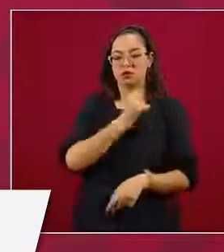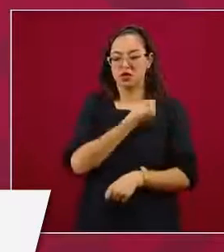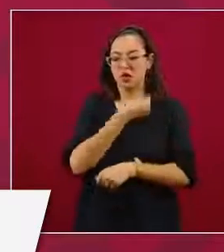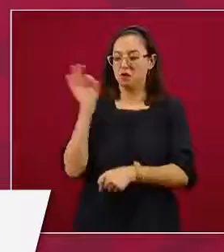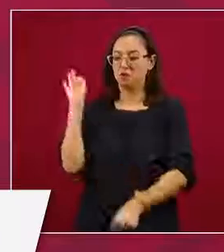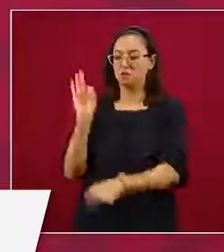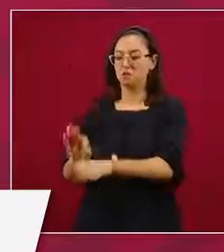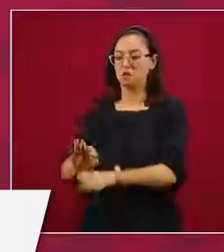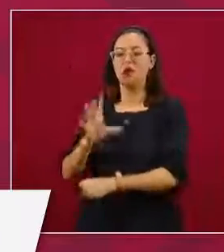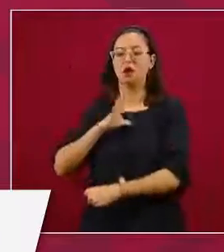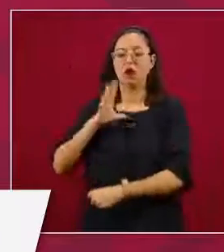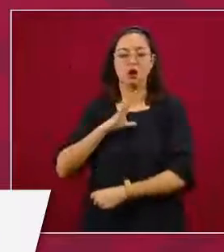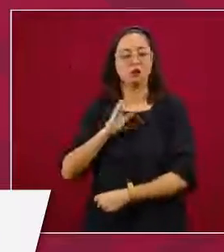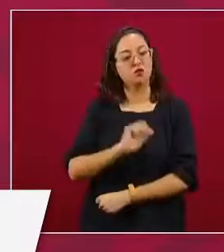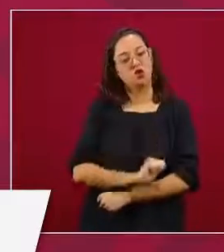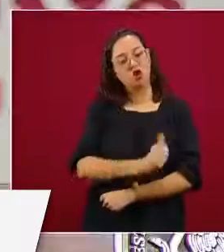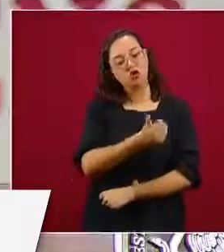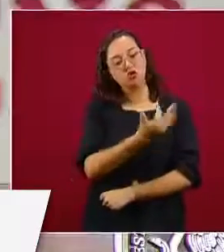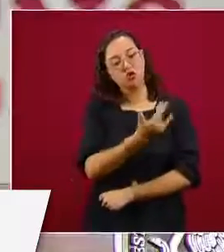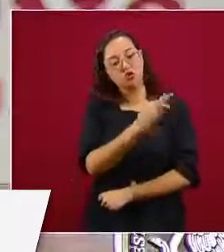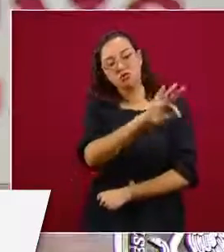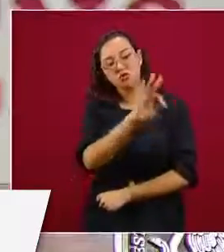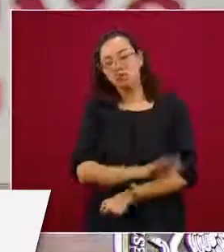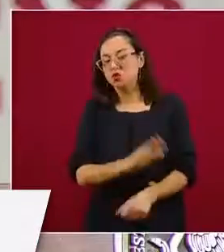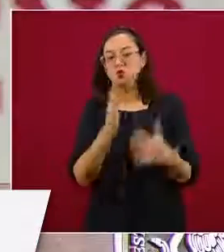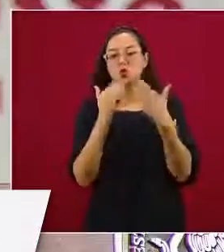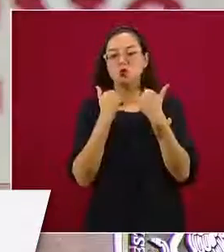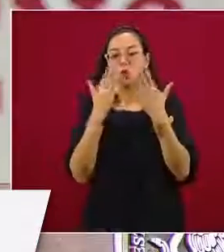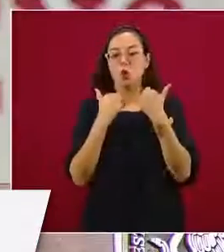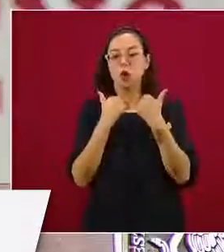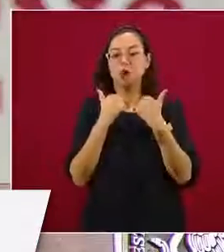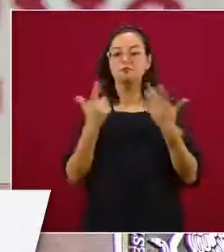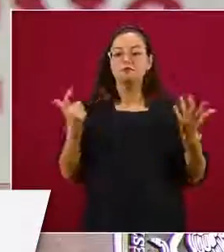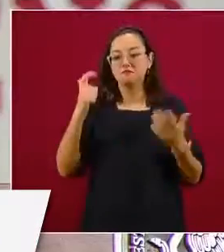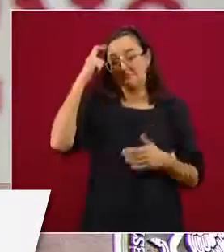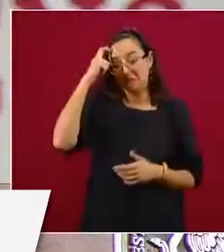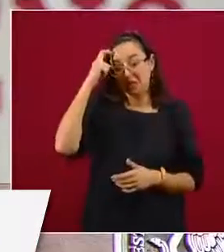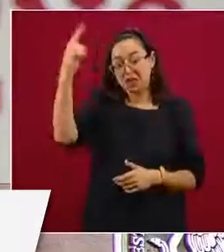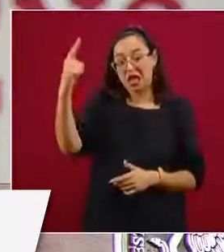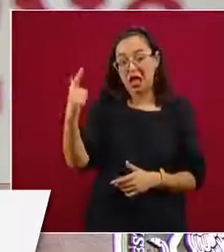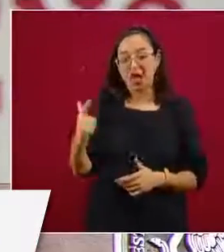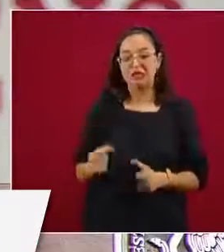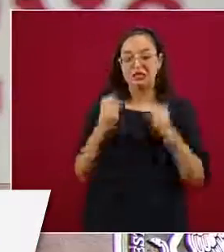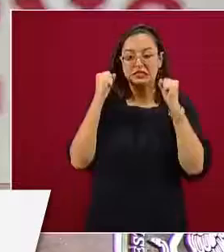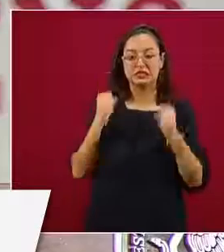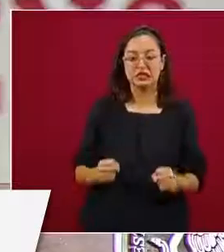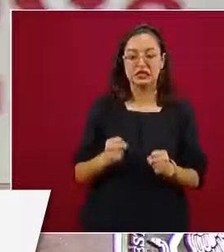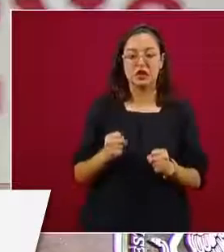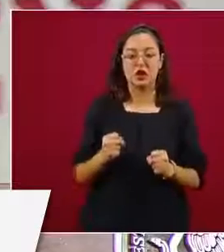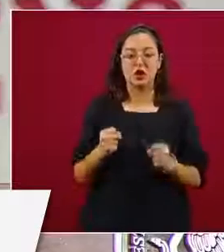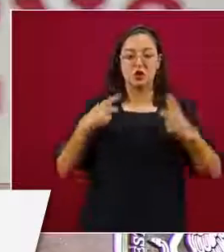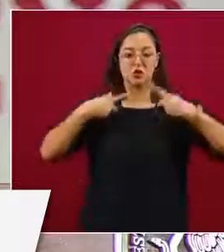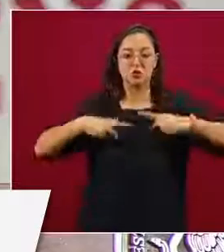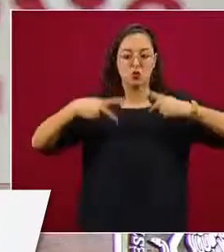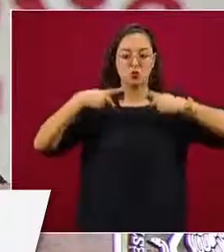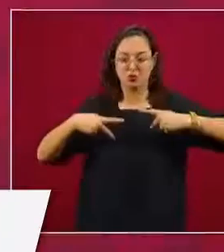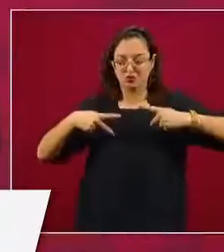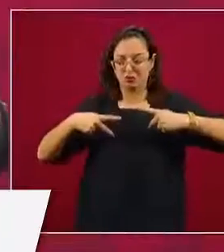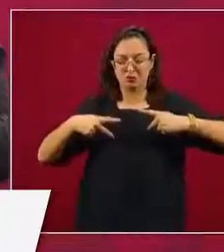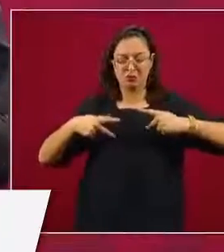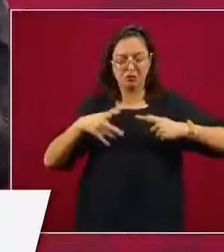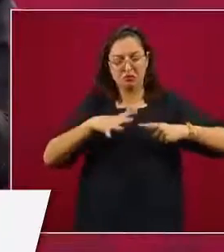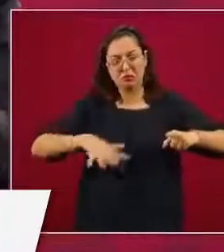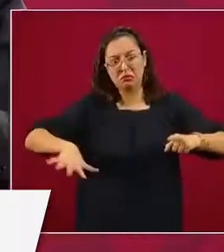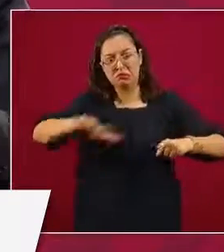mitad no tiene, crearon lo del llamado seguro popular, que ni era seguro ni era